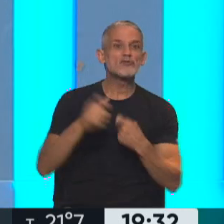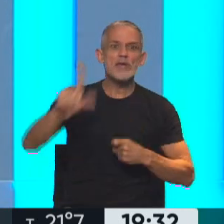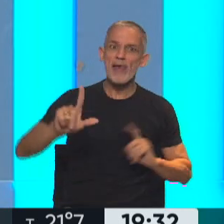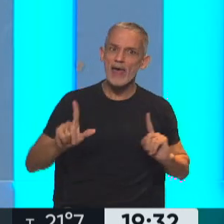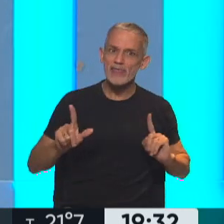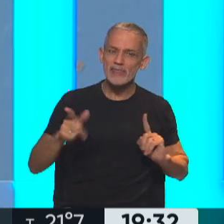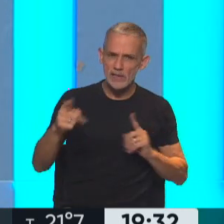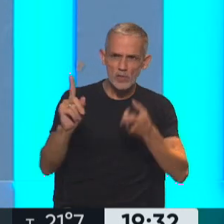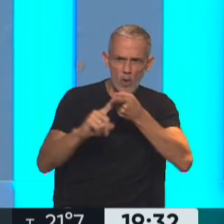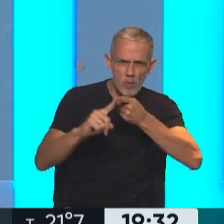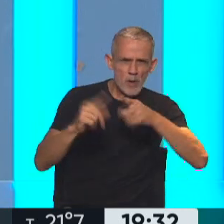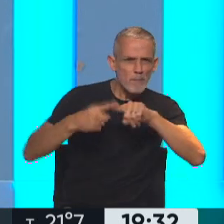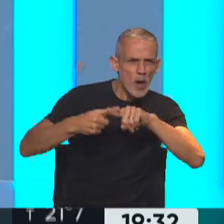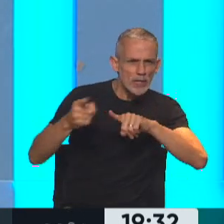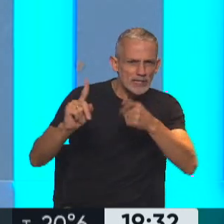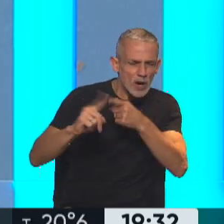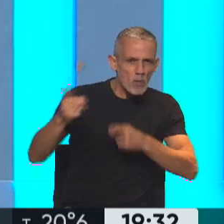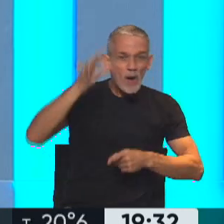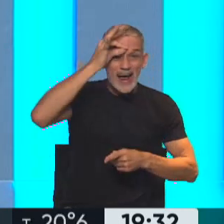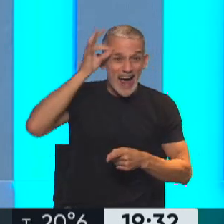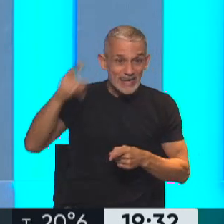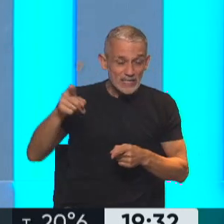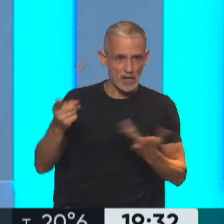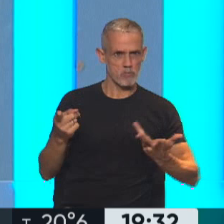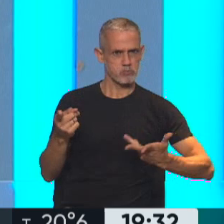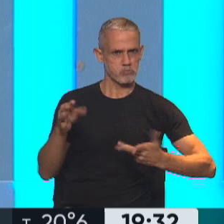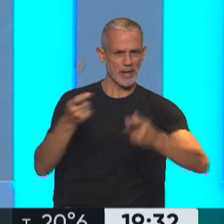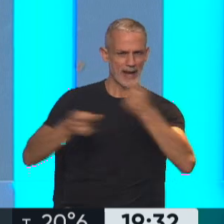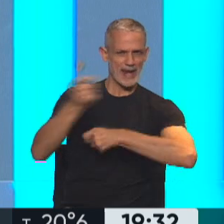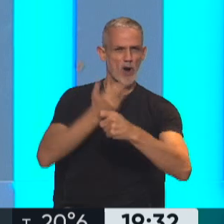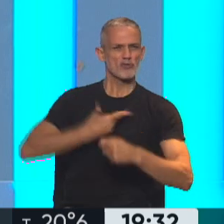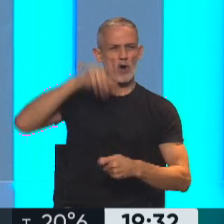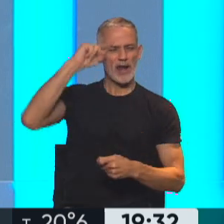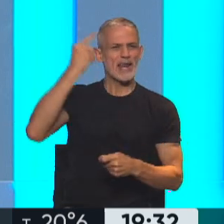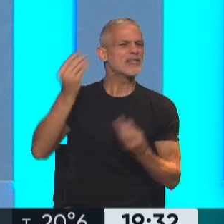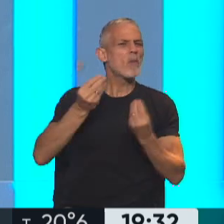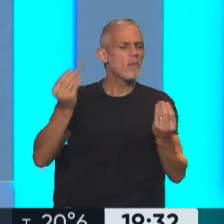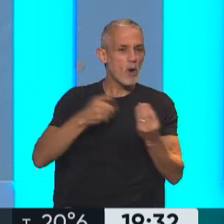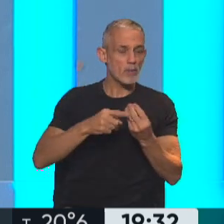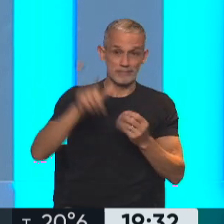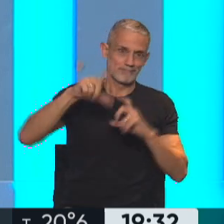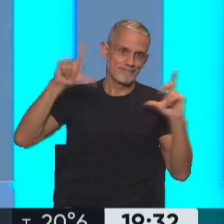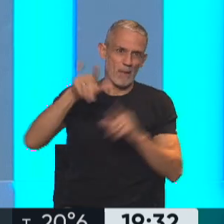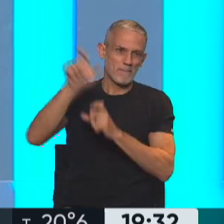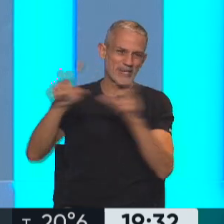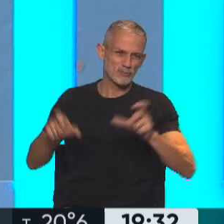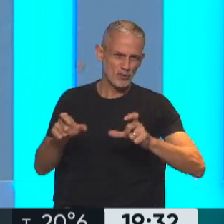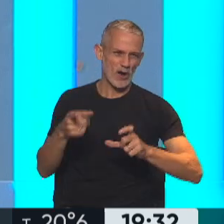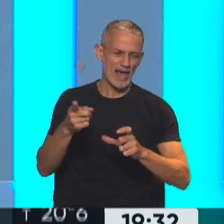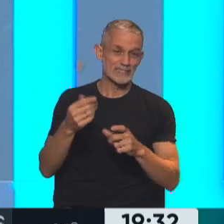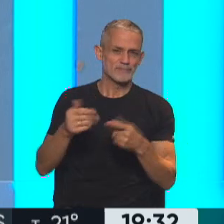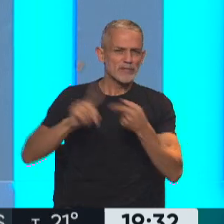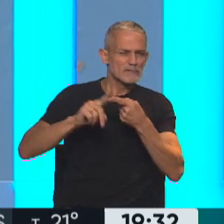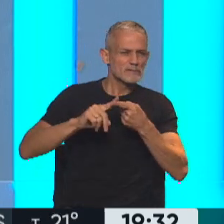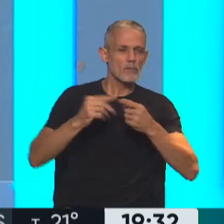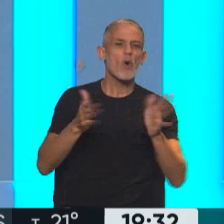de vinculaciones políticas y de negocios con el Estado a través de distintos personajes vinculados con